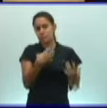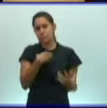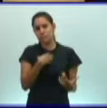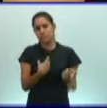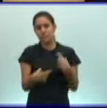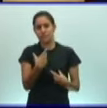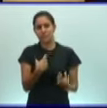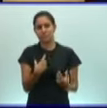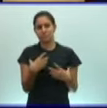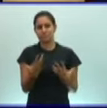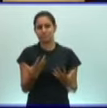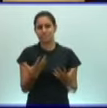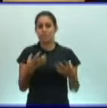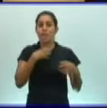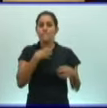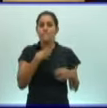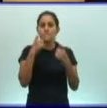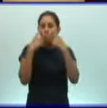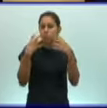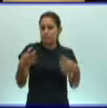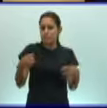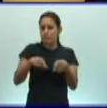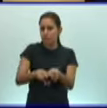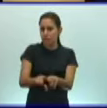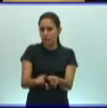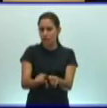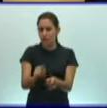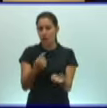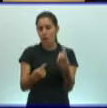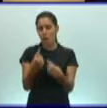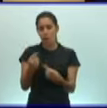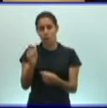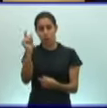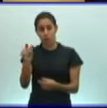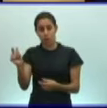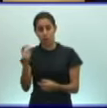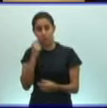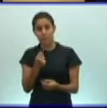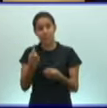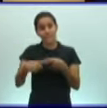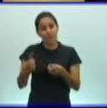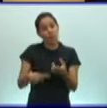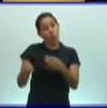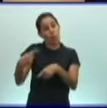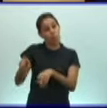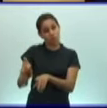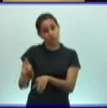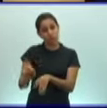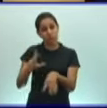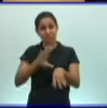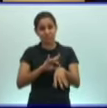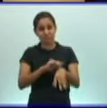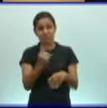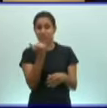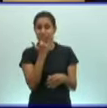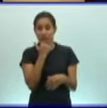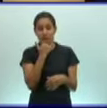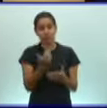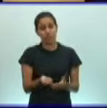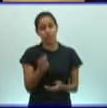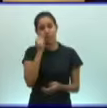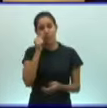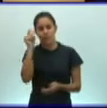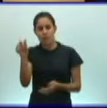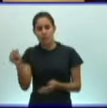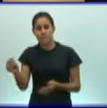con el hombre directamente, porque hay especies que hacen daño al hombre. Y yo quisiera presentarle ahora el ciclo de vida de una especie